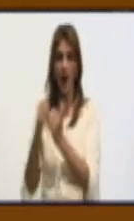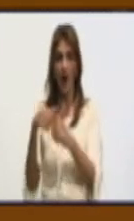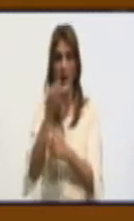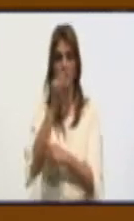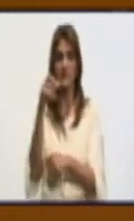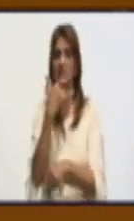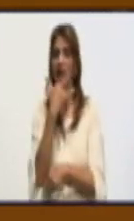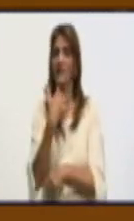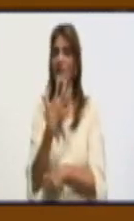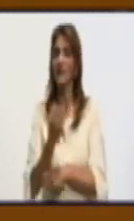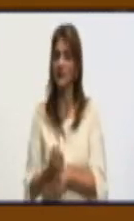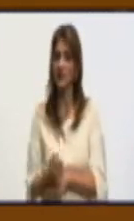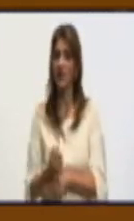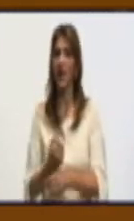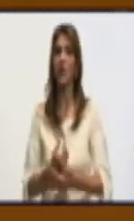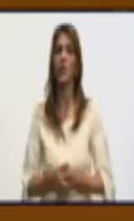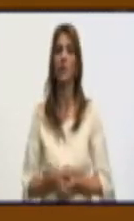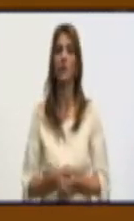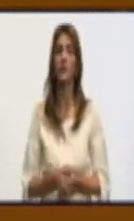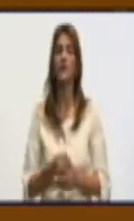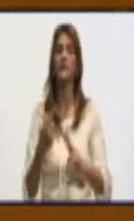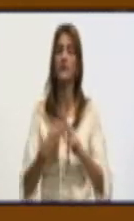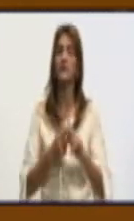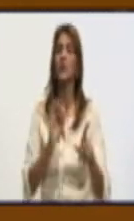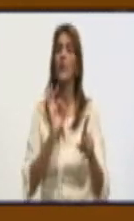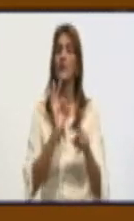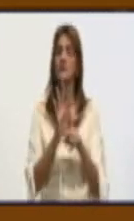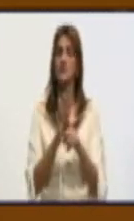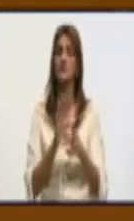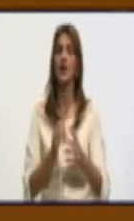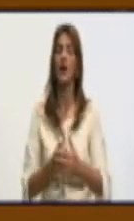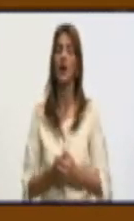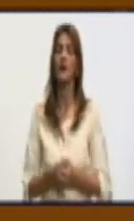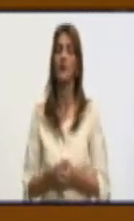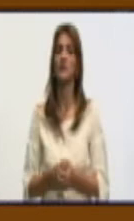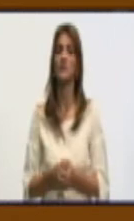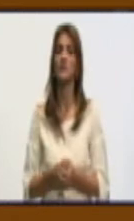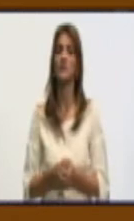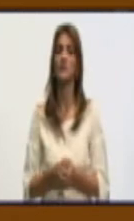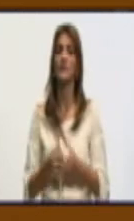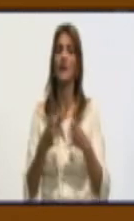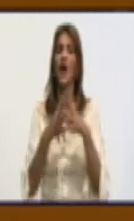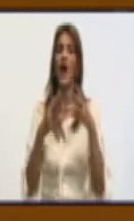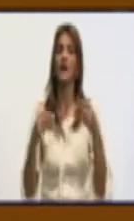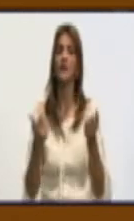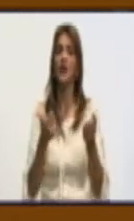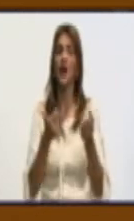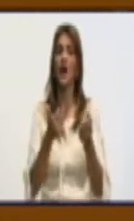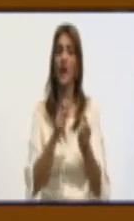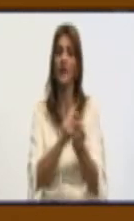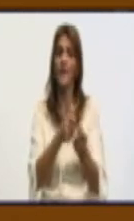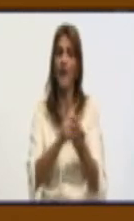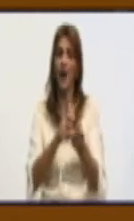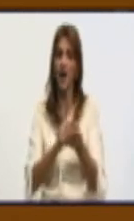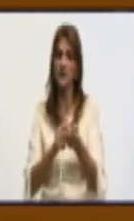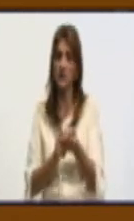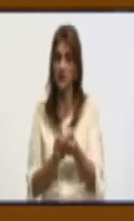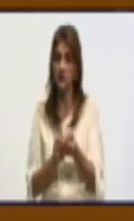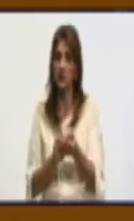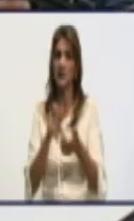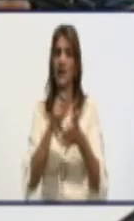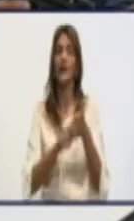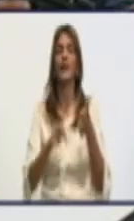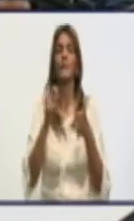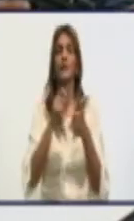afectar el consumo en la industria local alimentaria y comenzar a introducir harina de maíz en la panificación, en la